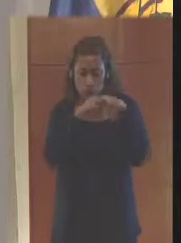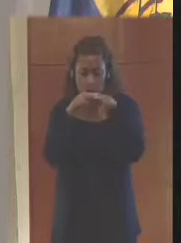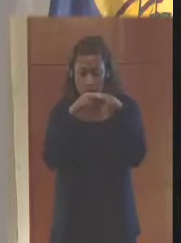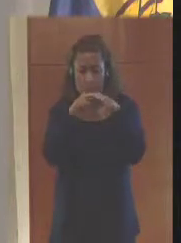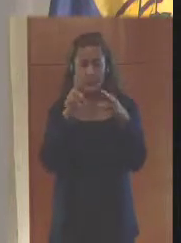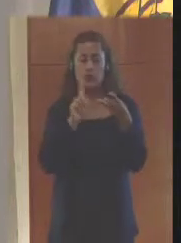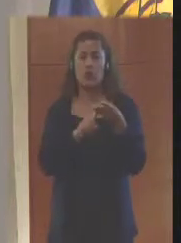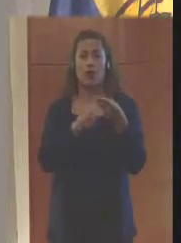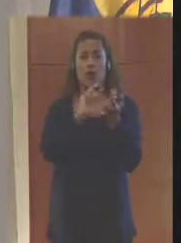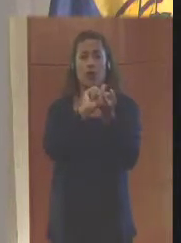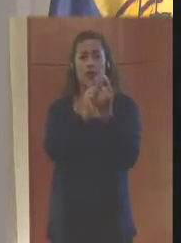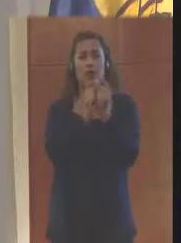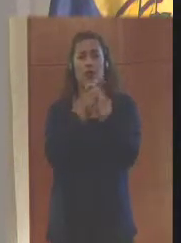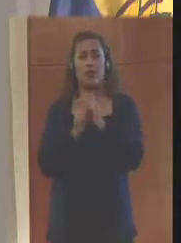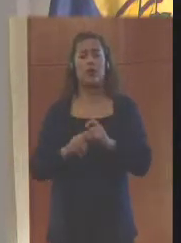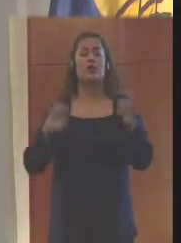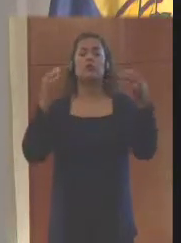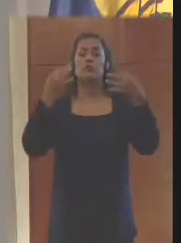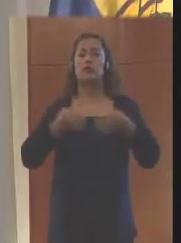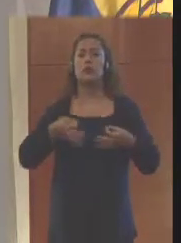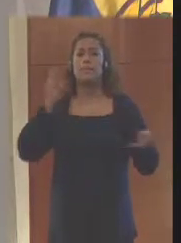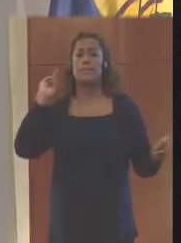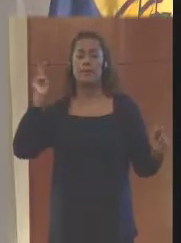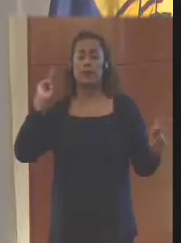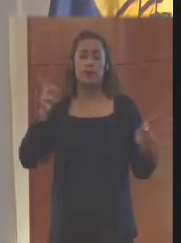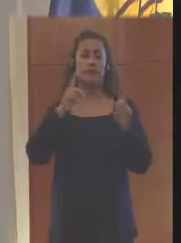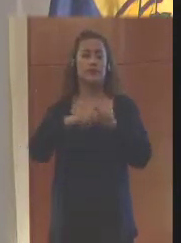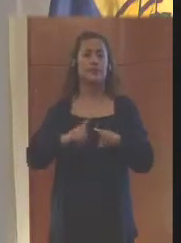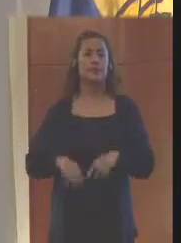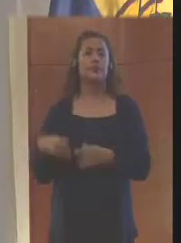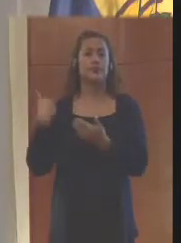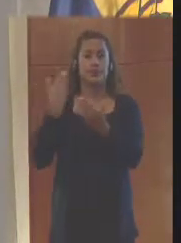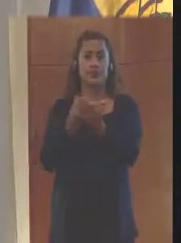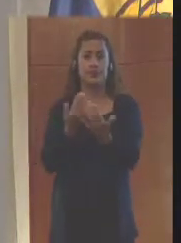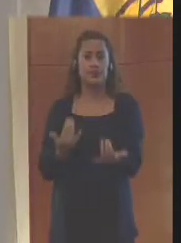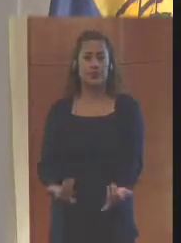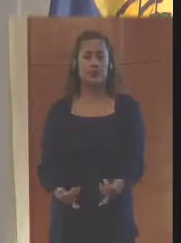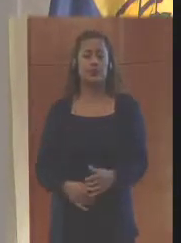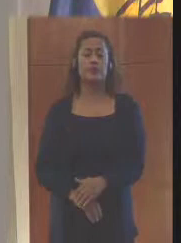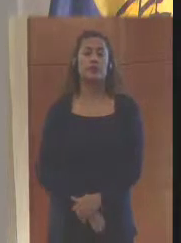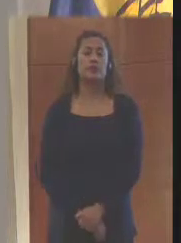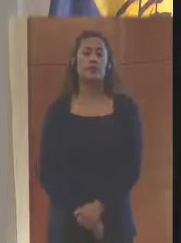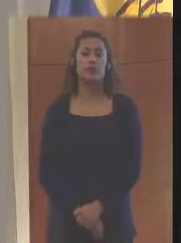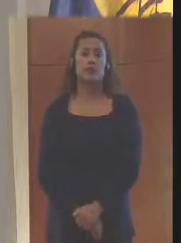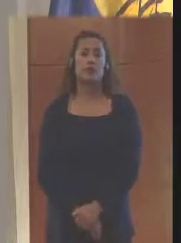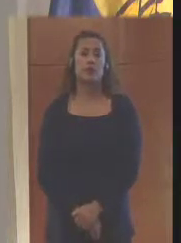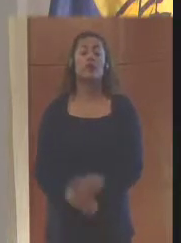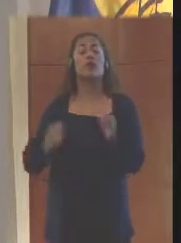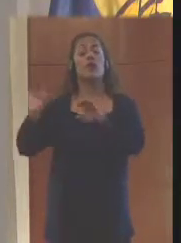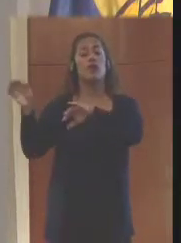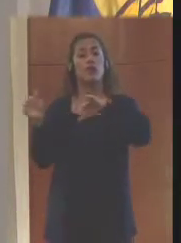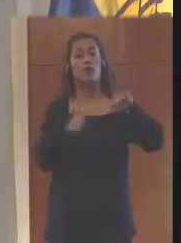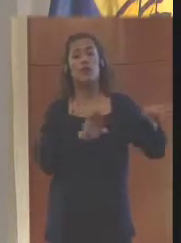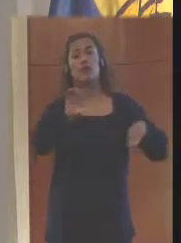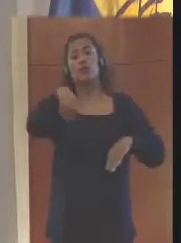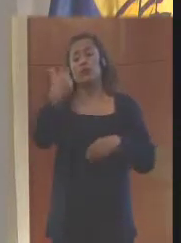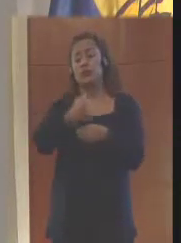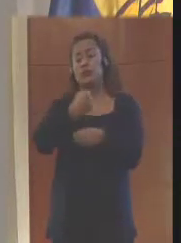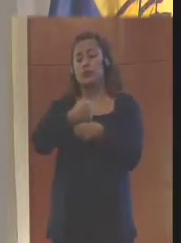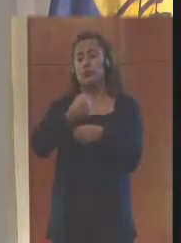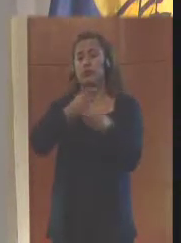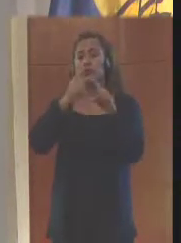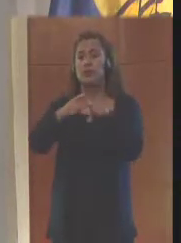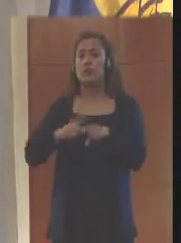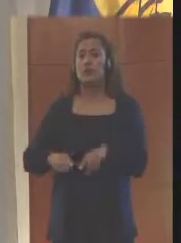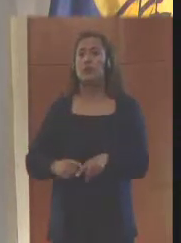política en los diferentes estados que nos encontramos aquí hoy. Otro de los espacios en los que activamente